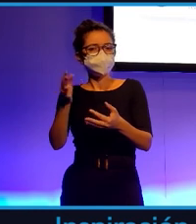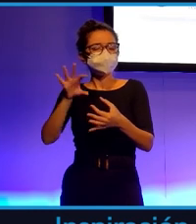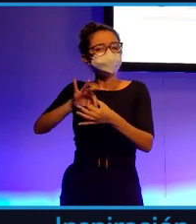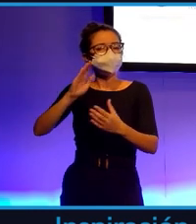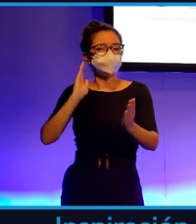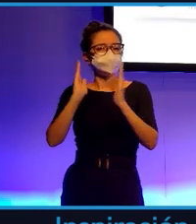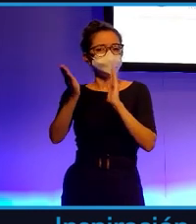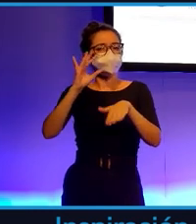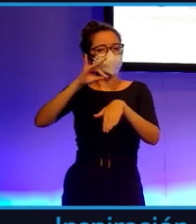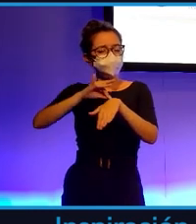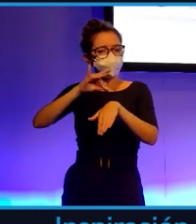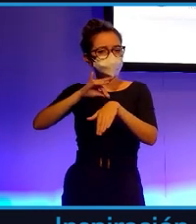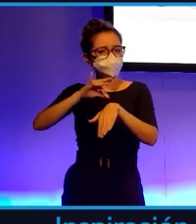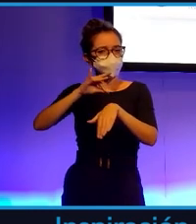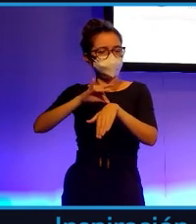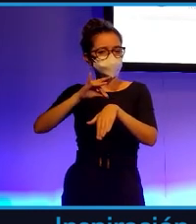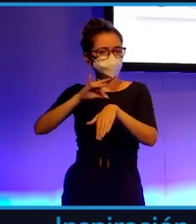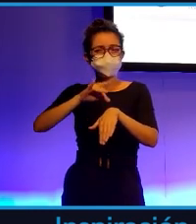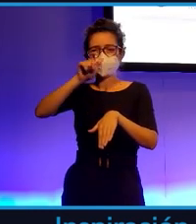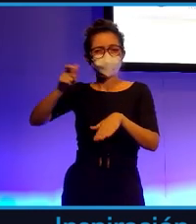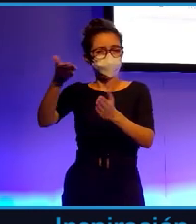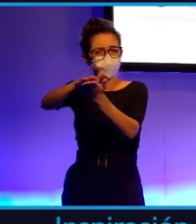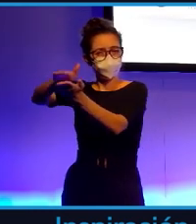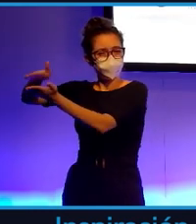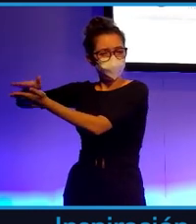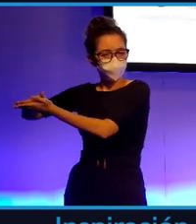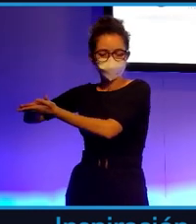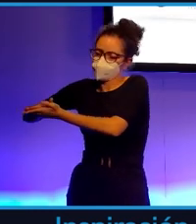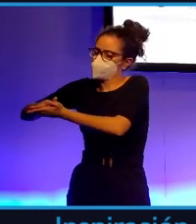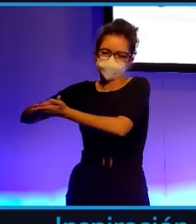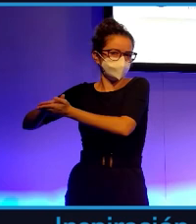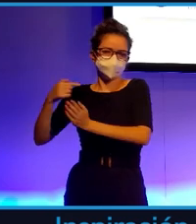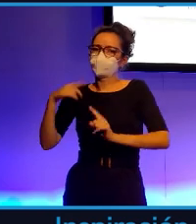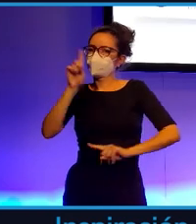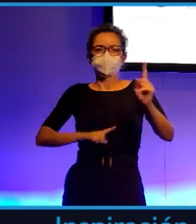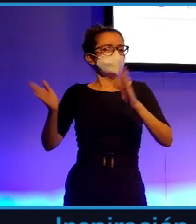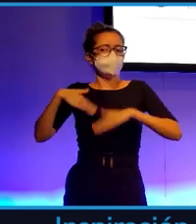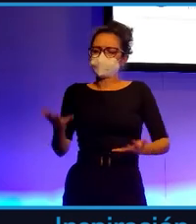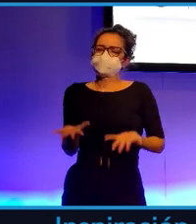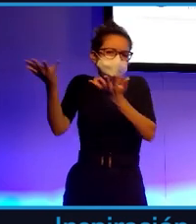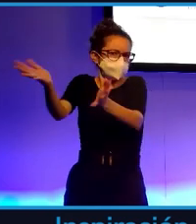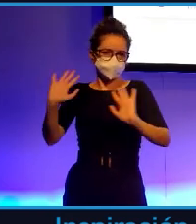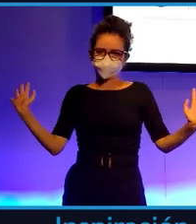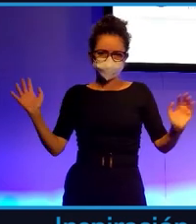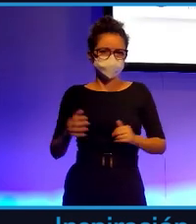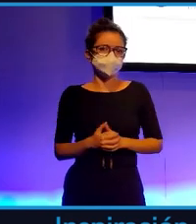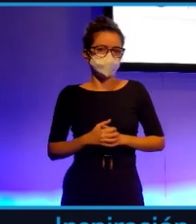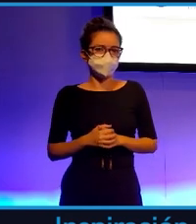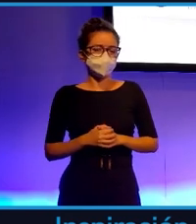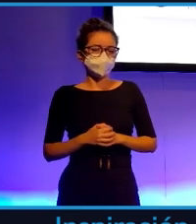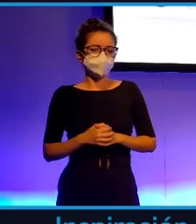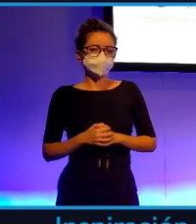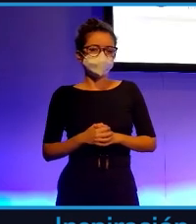tratamiento para una enfermedad que está generando miles de muertes, yo no tendría problema en cederlo. pero por suerte